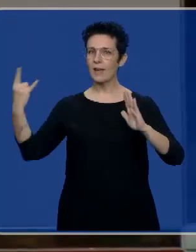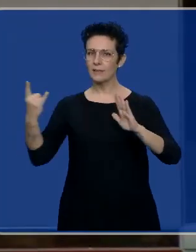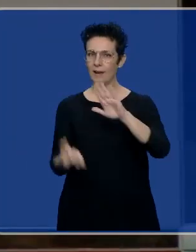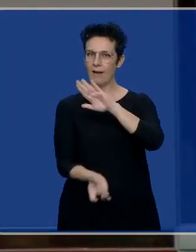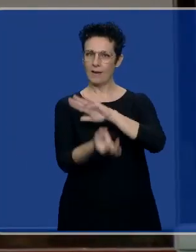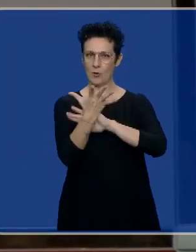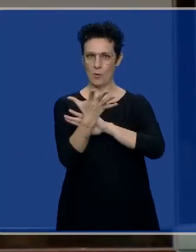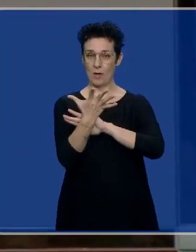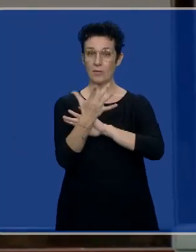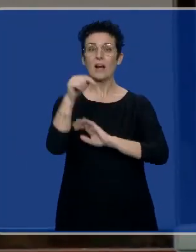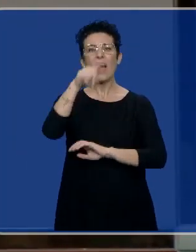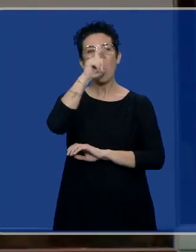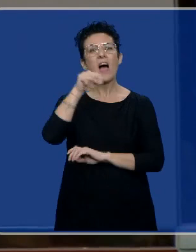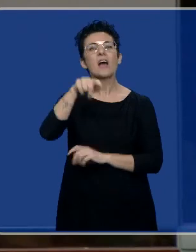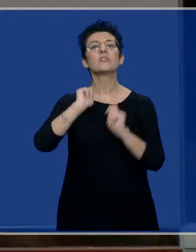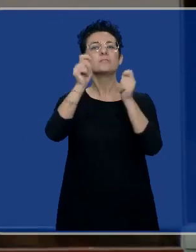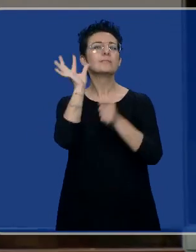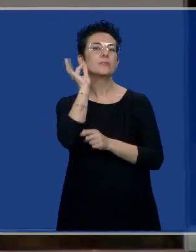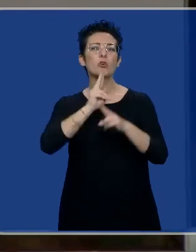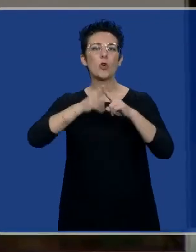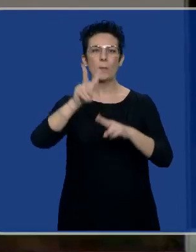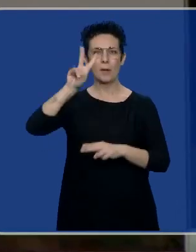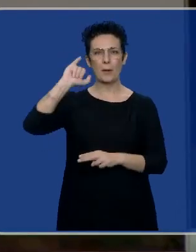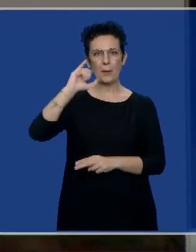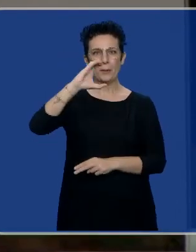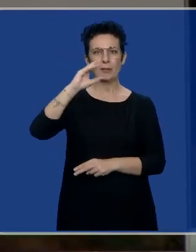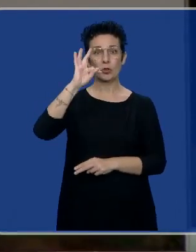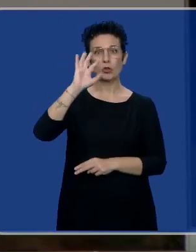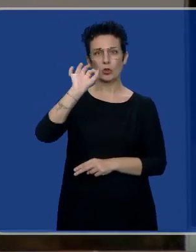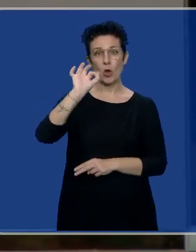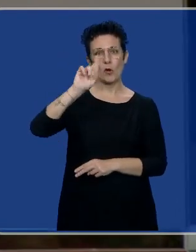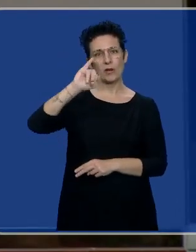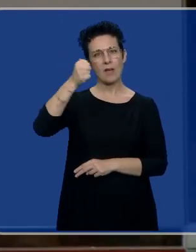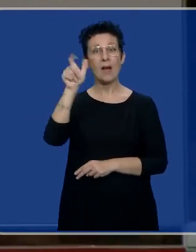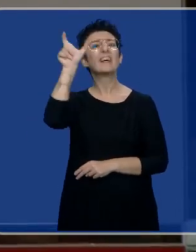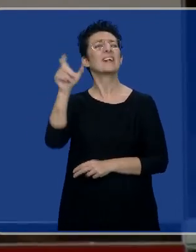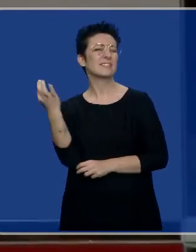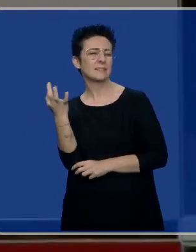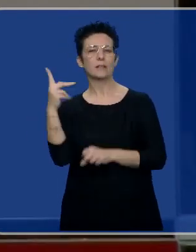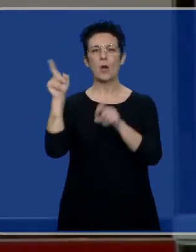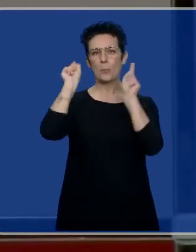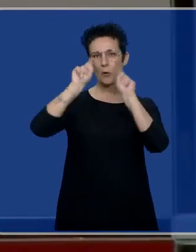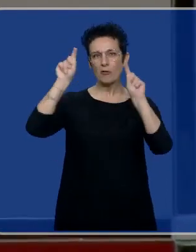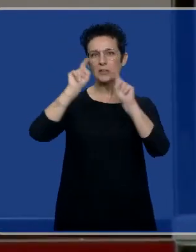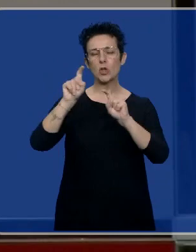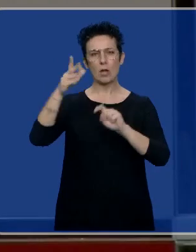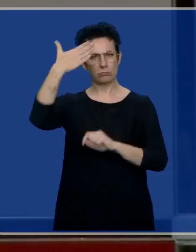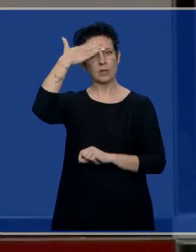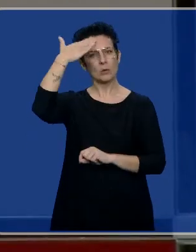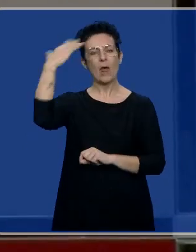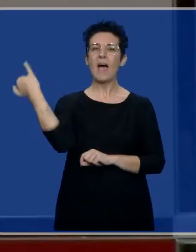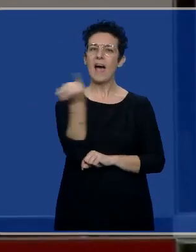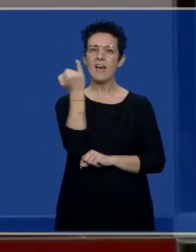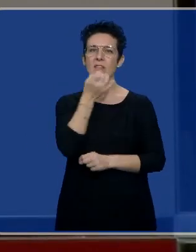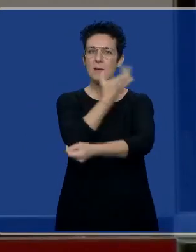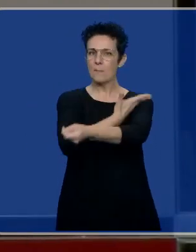Innovación que este año es para doña Victoria Mateos Manteca. Ella es profesora titular de Hematología y jefa de Unidad en